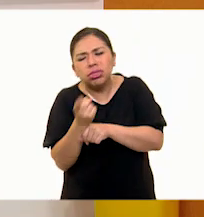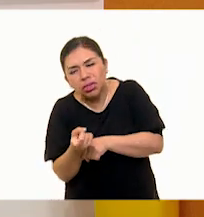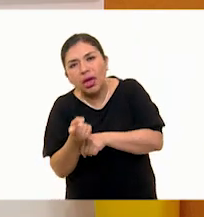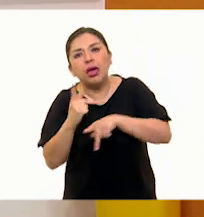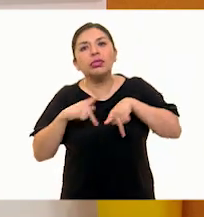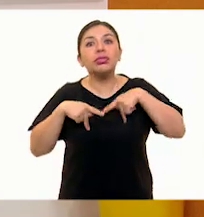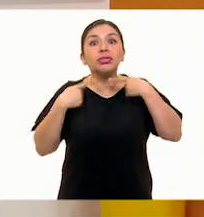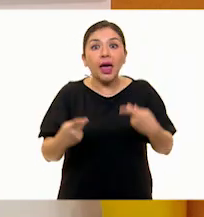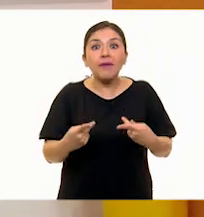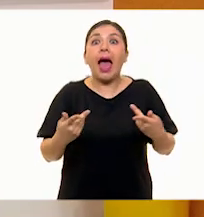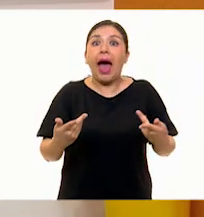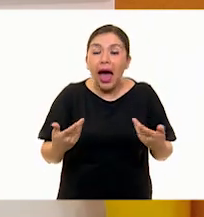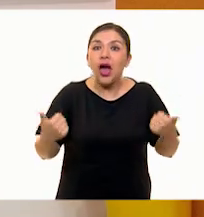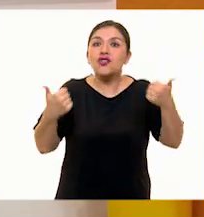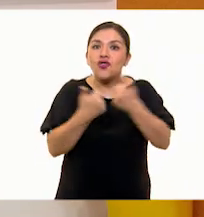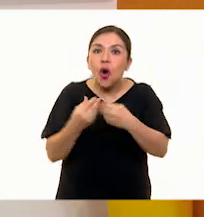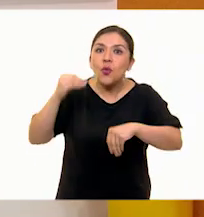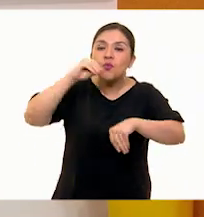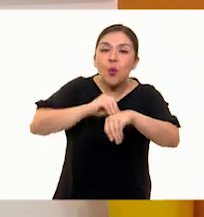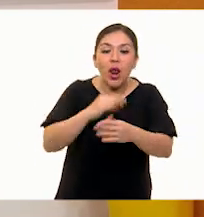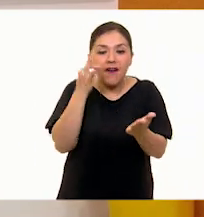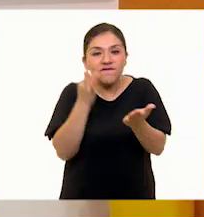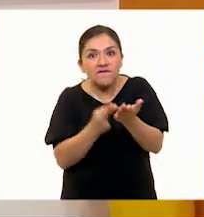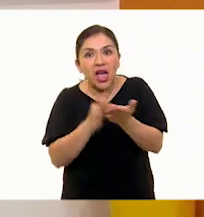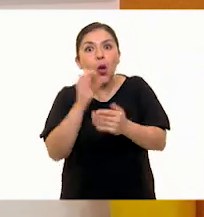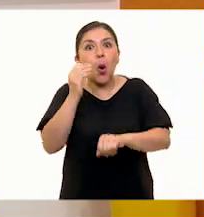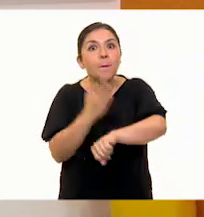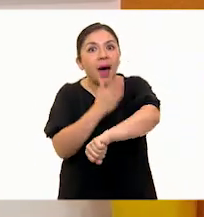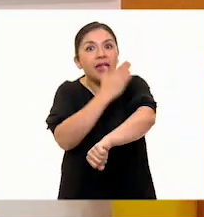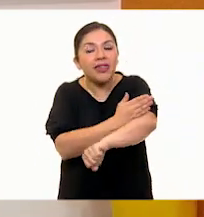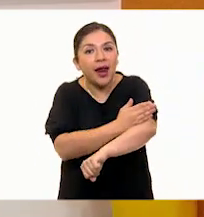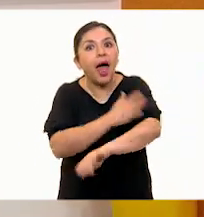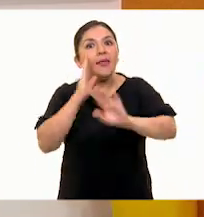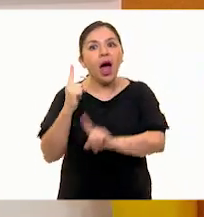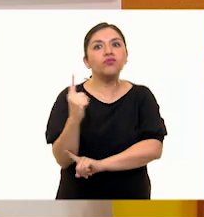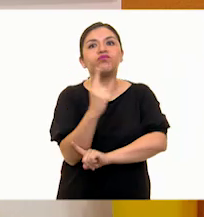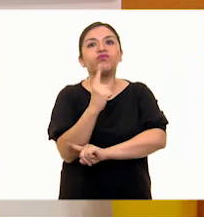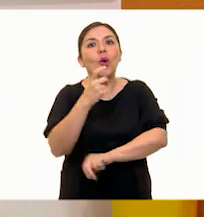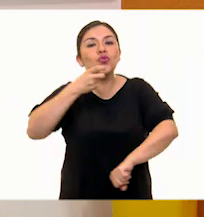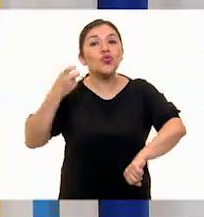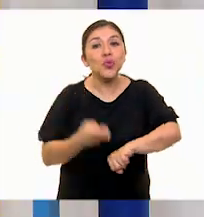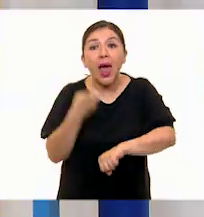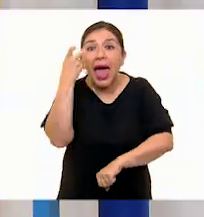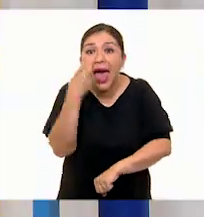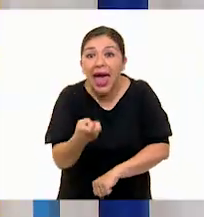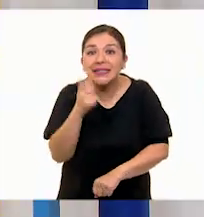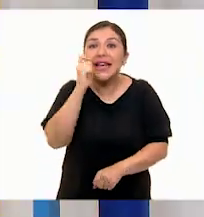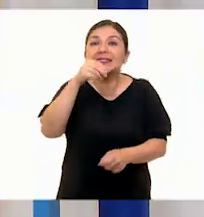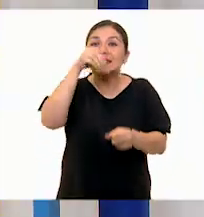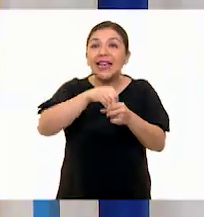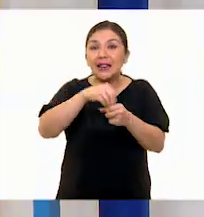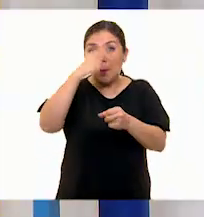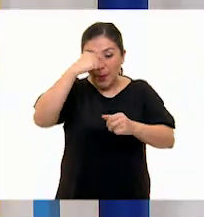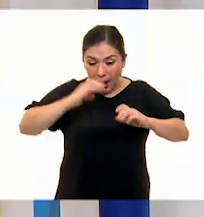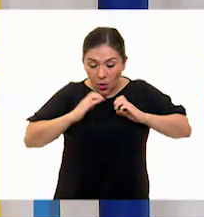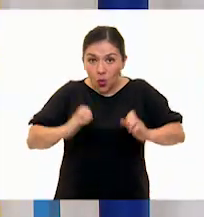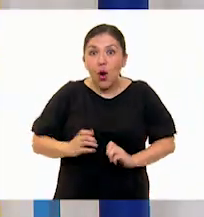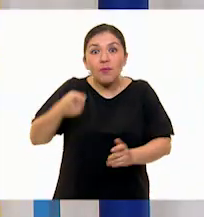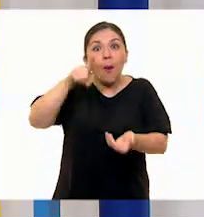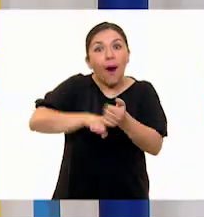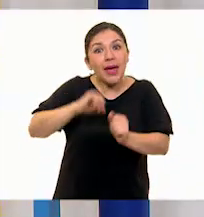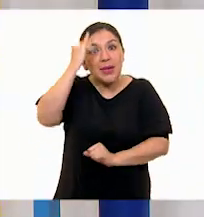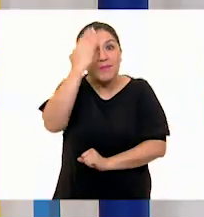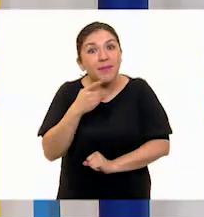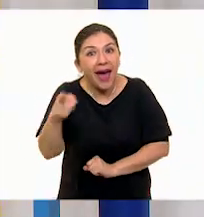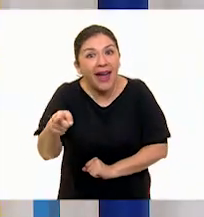Pero si les pones palitos o alambre, entonces ya se sostienen. Ese es el secreto del esqueleto que hay dentro de la